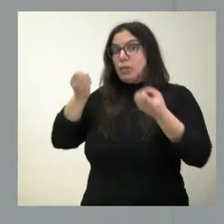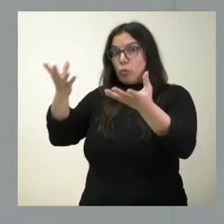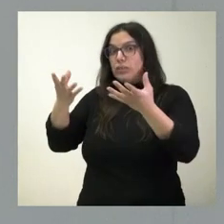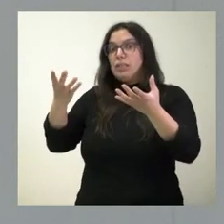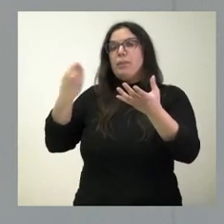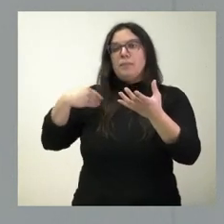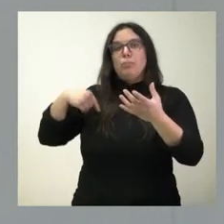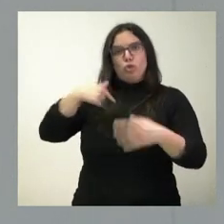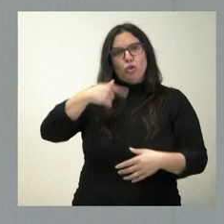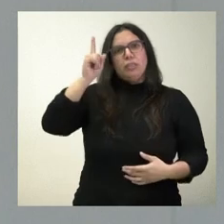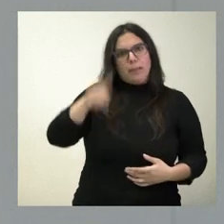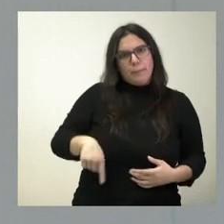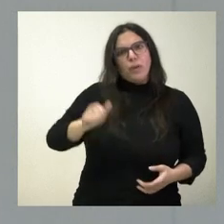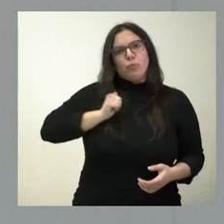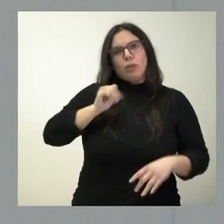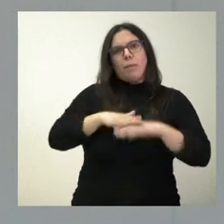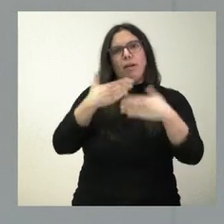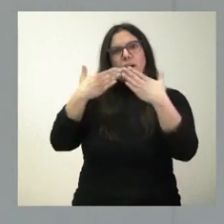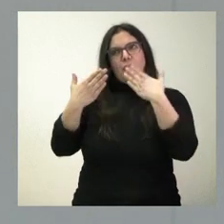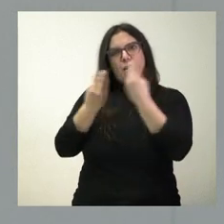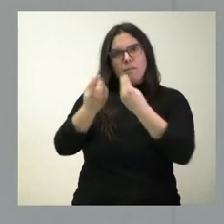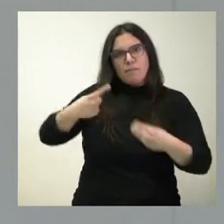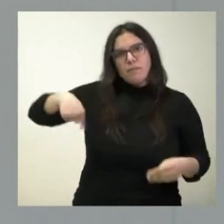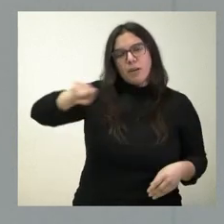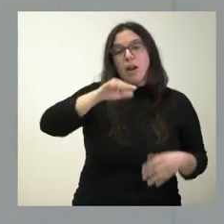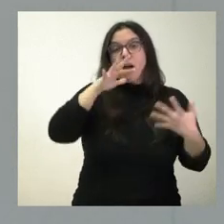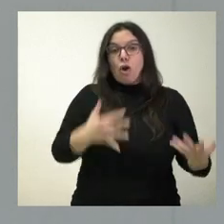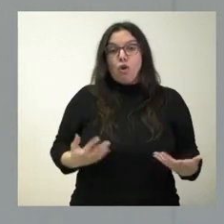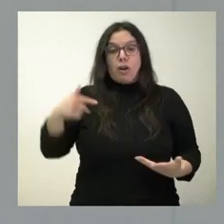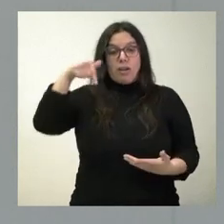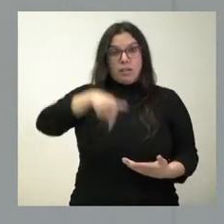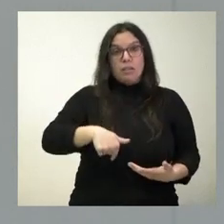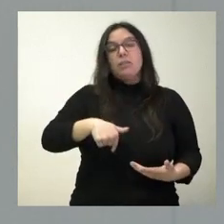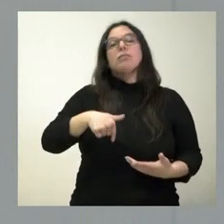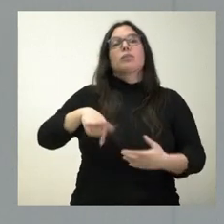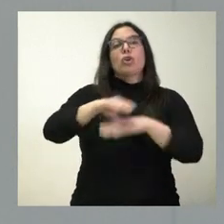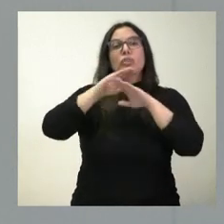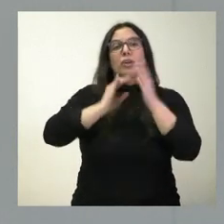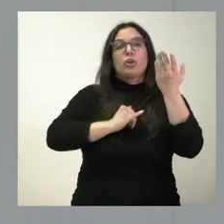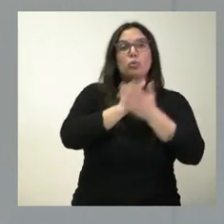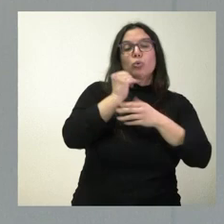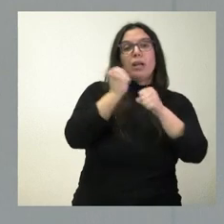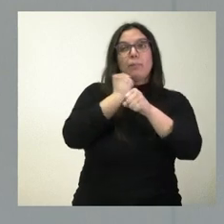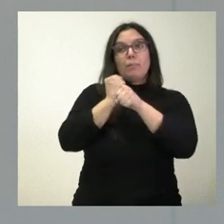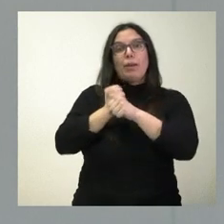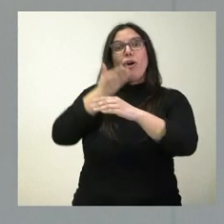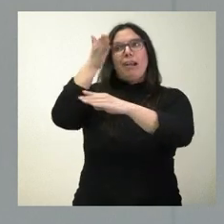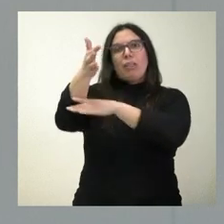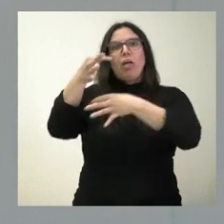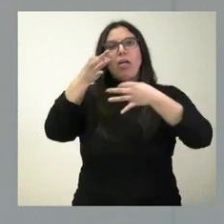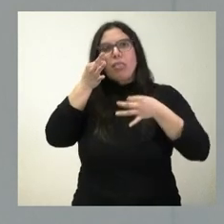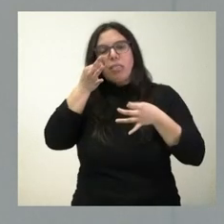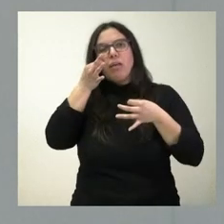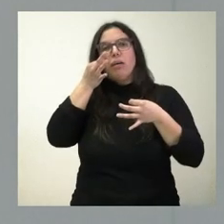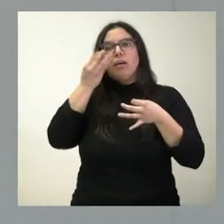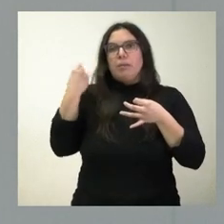yo mismo también he tenido la ocasión de hacerlo y que ahora, con la presencia de los consejeros de Agricultura y de Empleo allí en el territorio, al